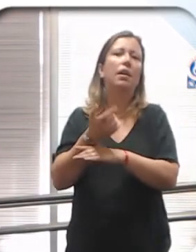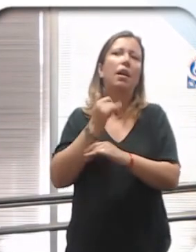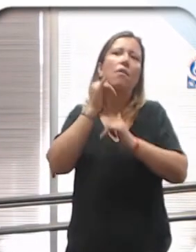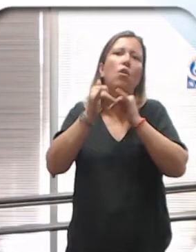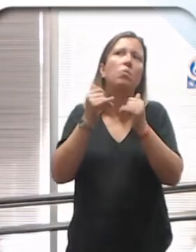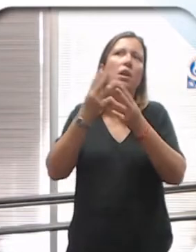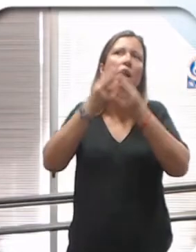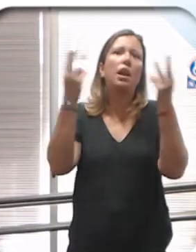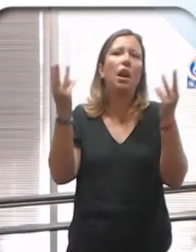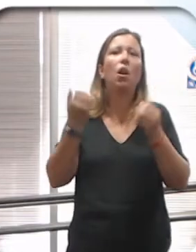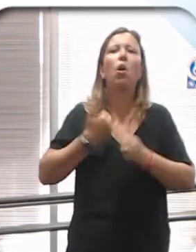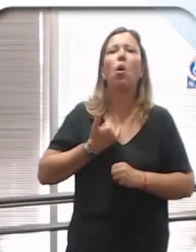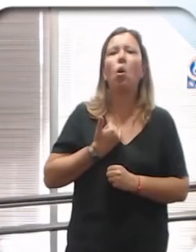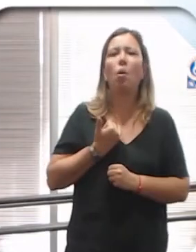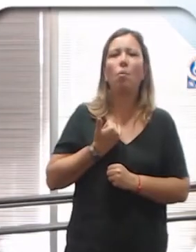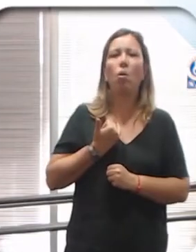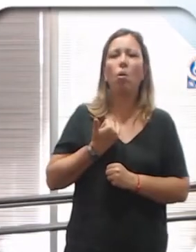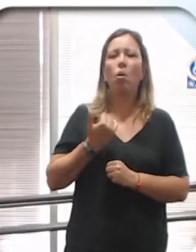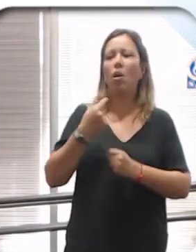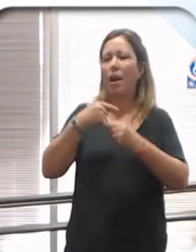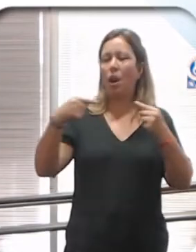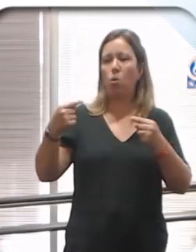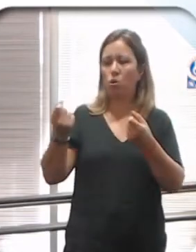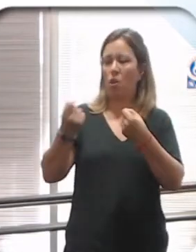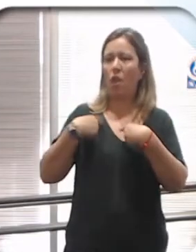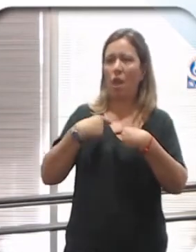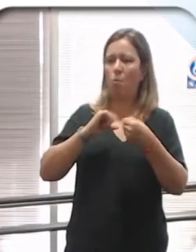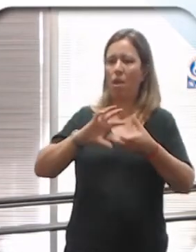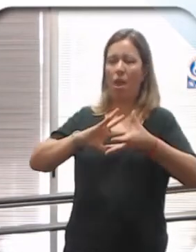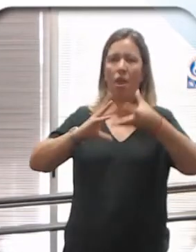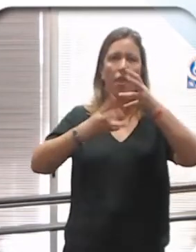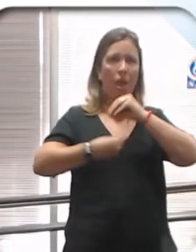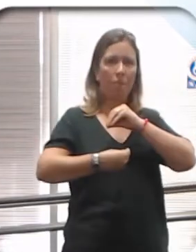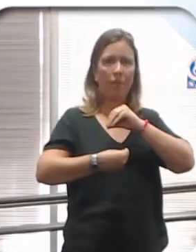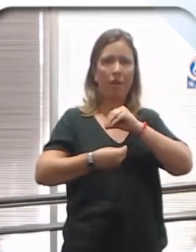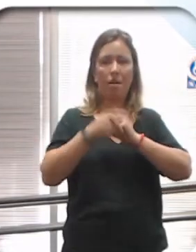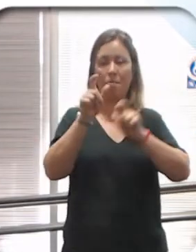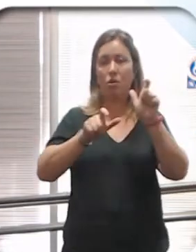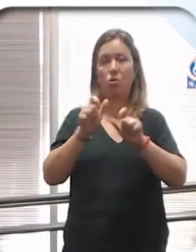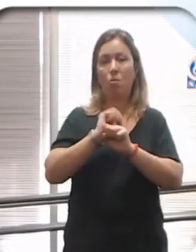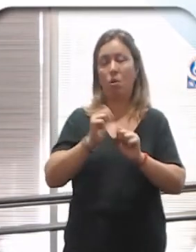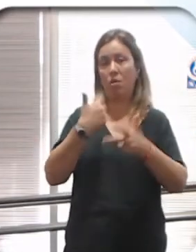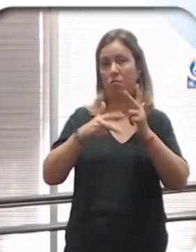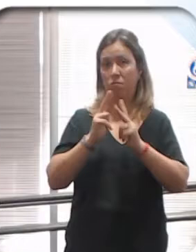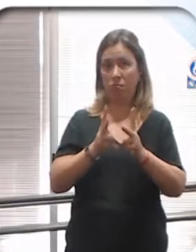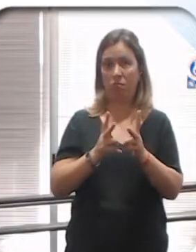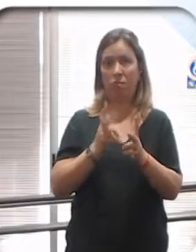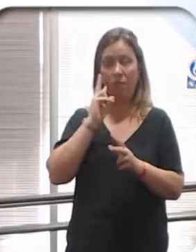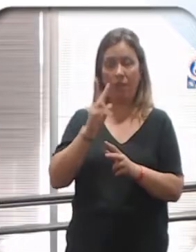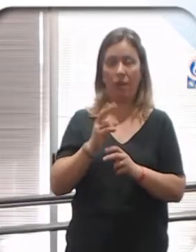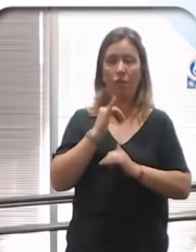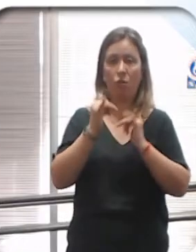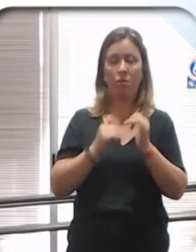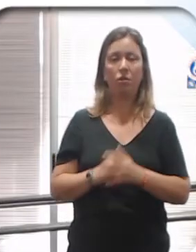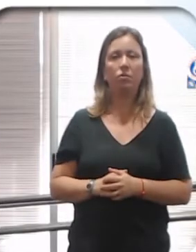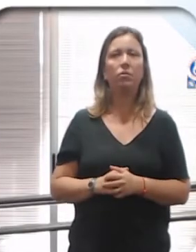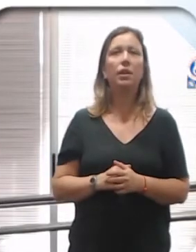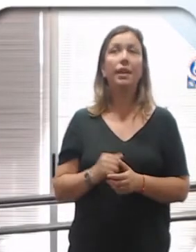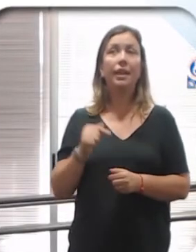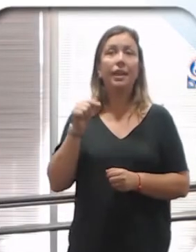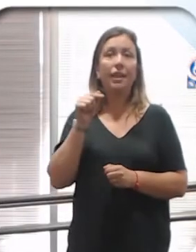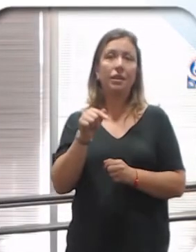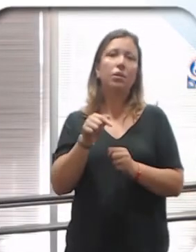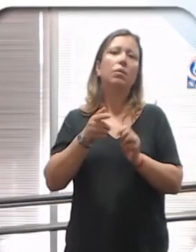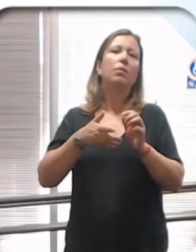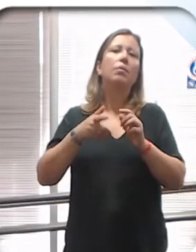que es la información general a través de recursos que estén adaptados para estas personas. A partir de todo